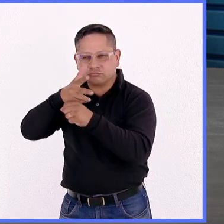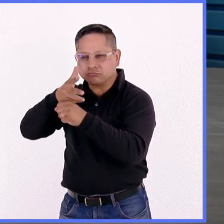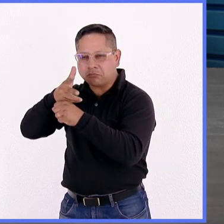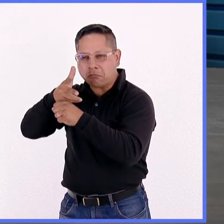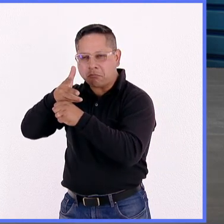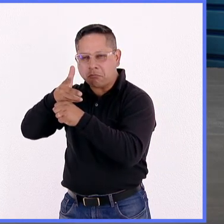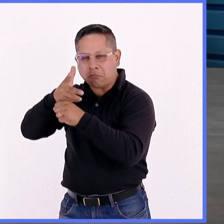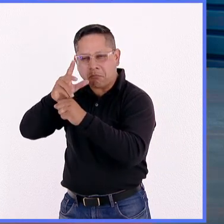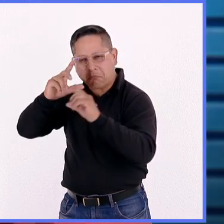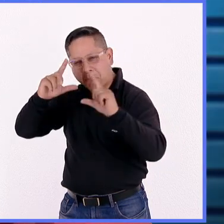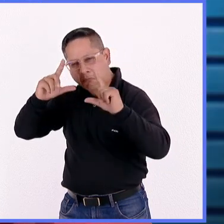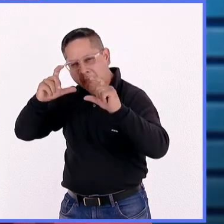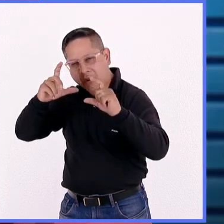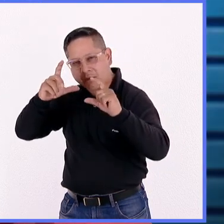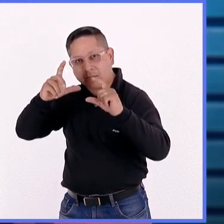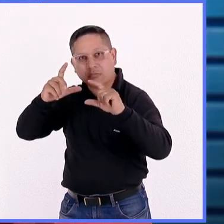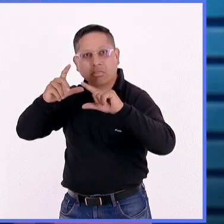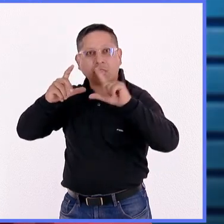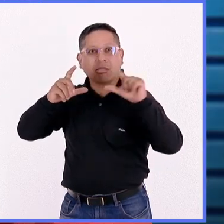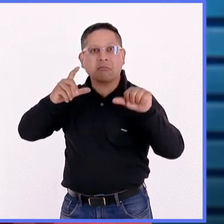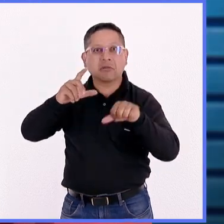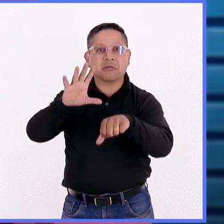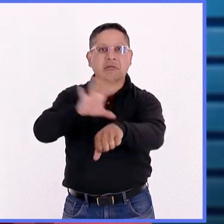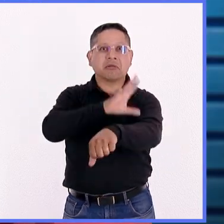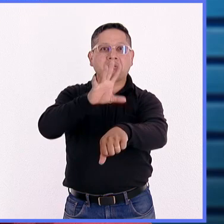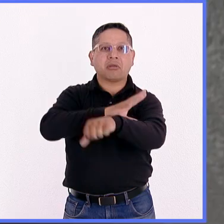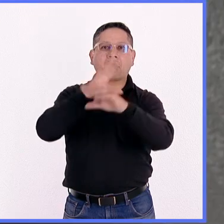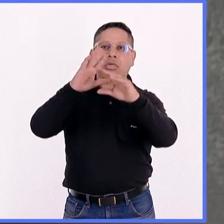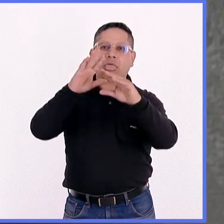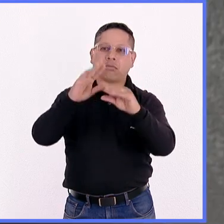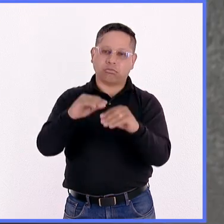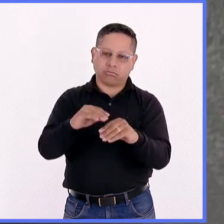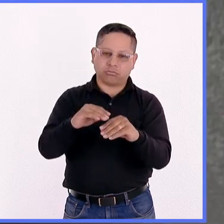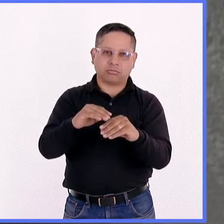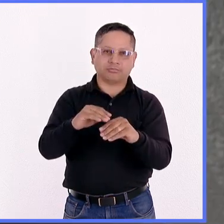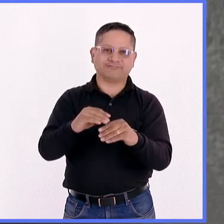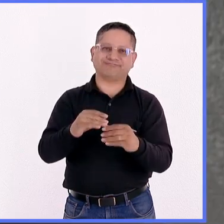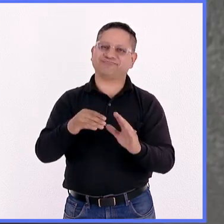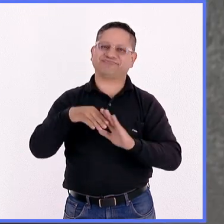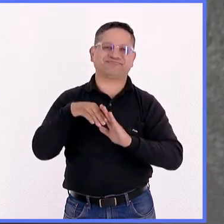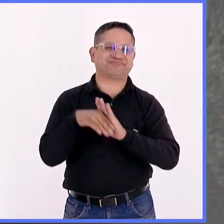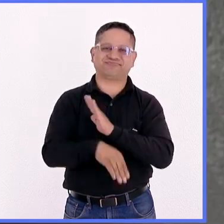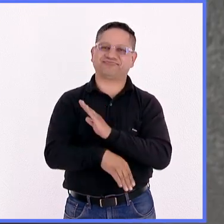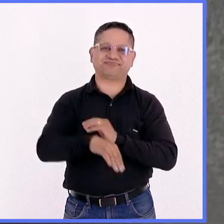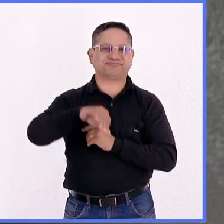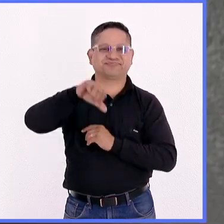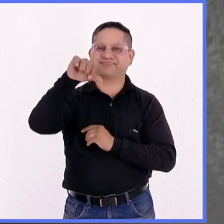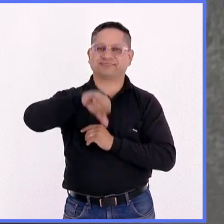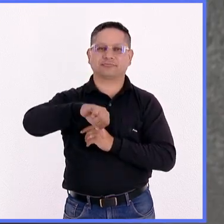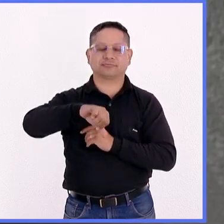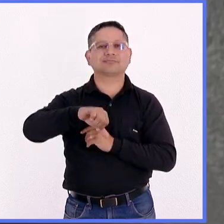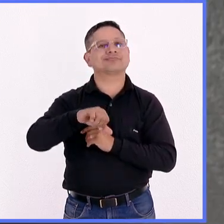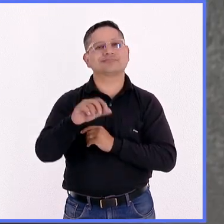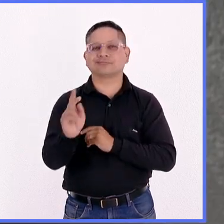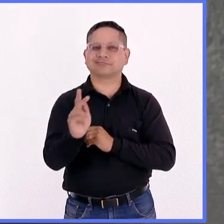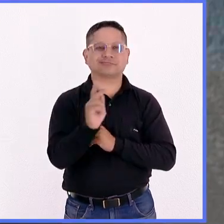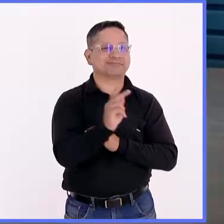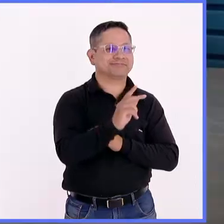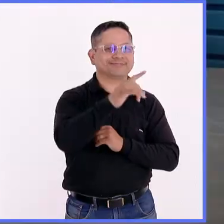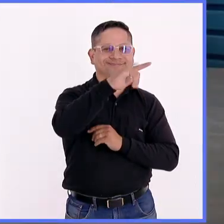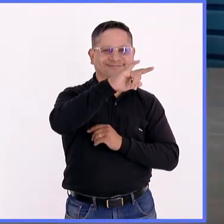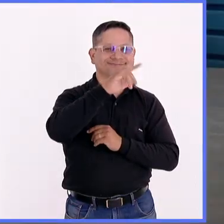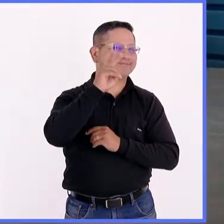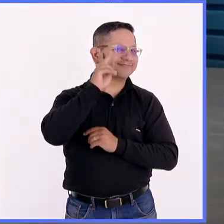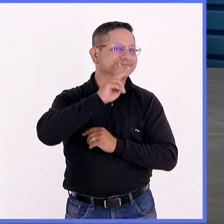energía. Eso sería un fracaso en la eficiencia. Exactamente lo mismo sucede con los satélites enlatados.